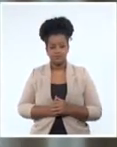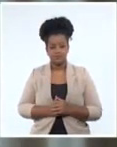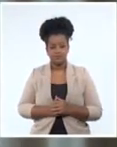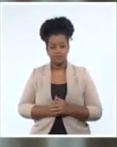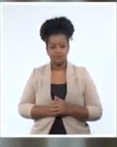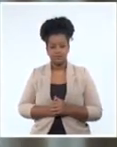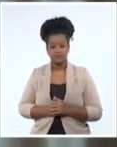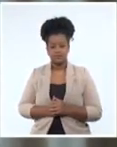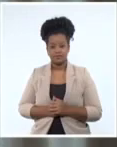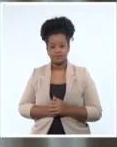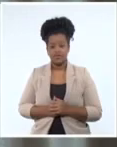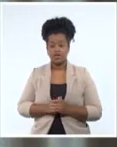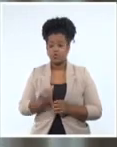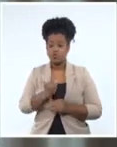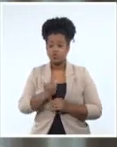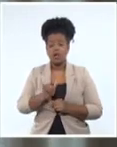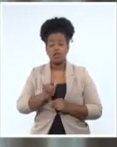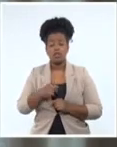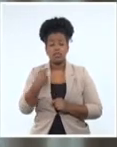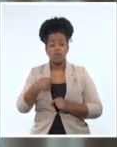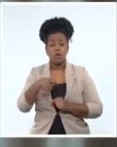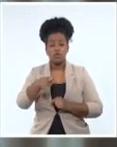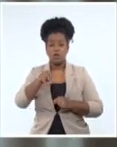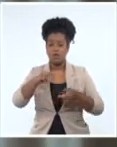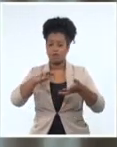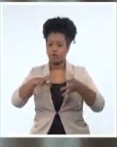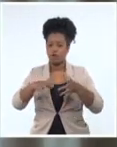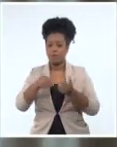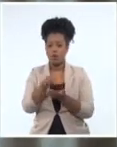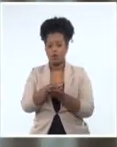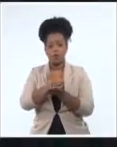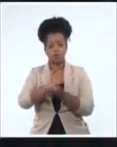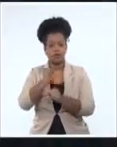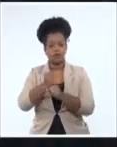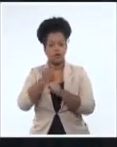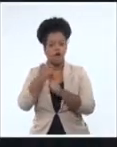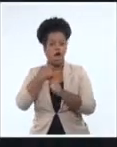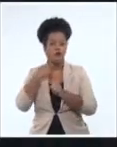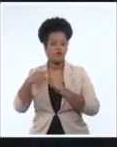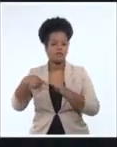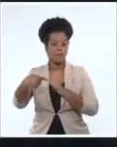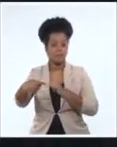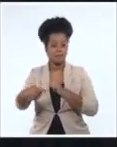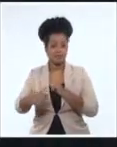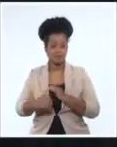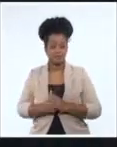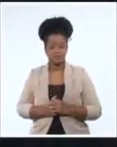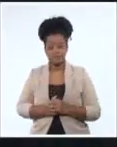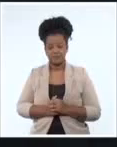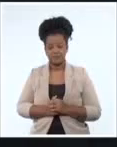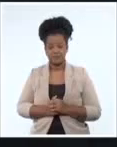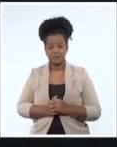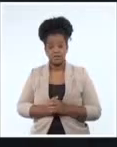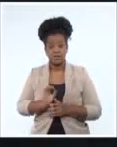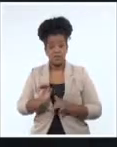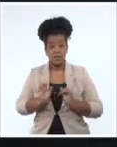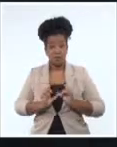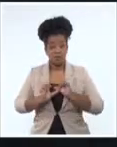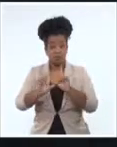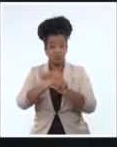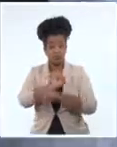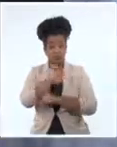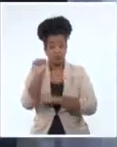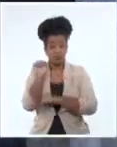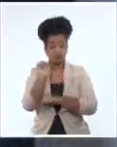nos impone nuevos retos, nuevos compromisos para los próximos años. La orden Carlos J. Finlay, máxima